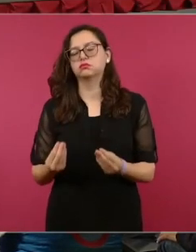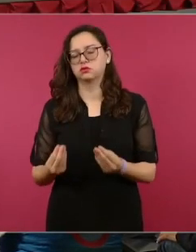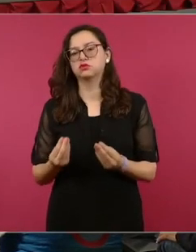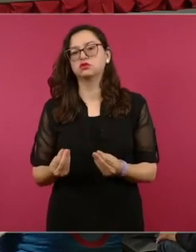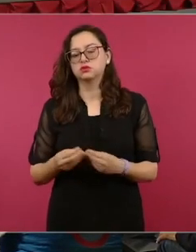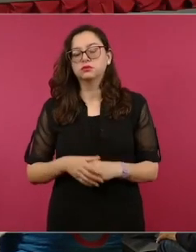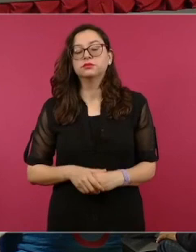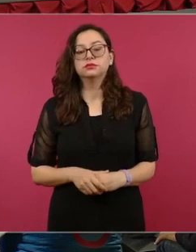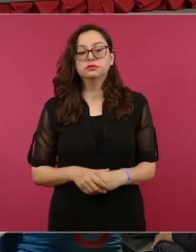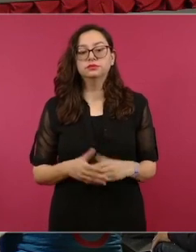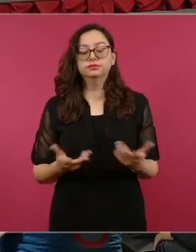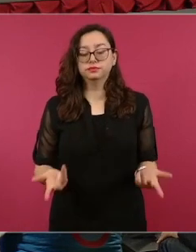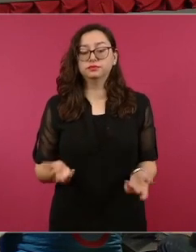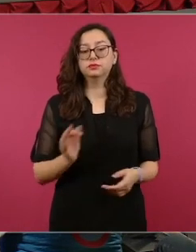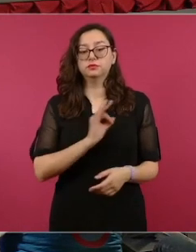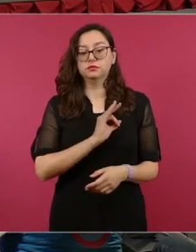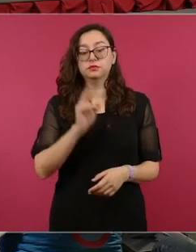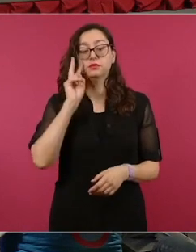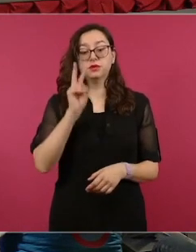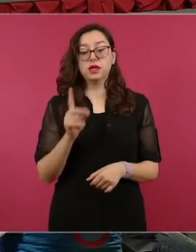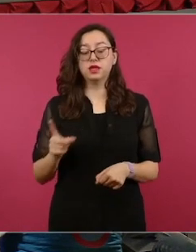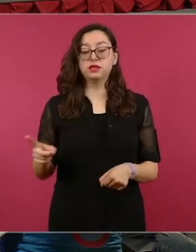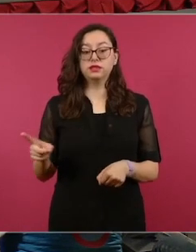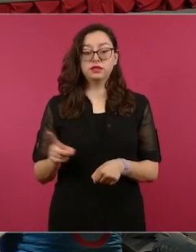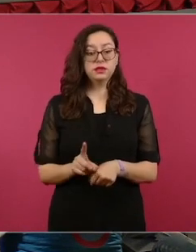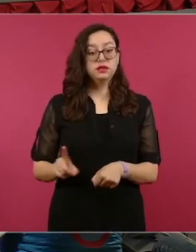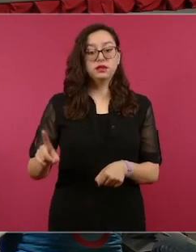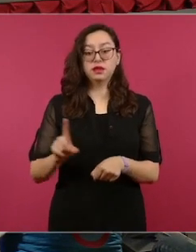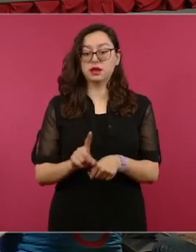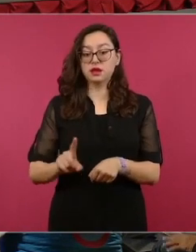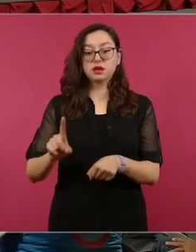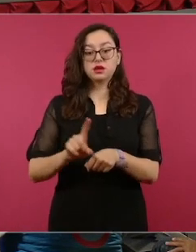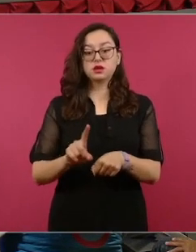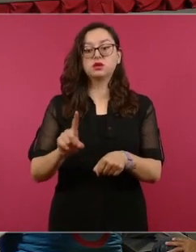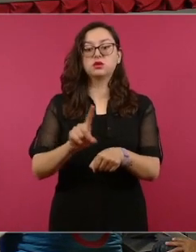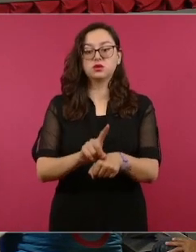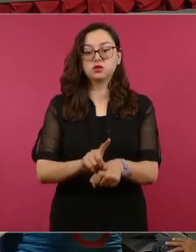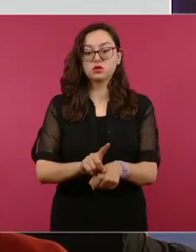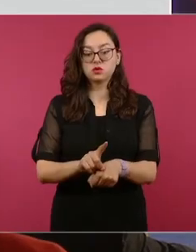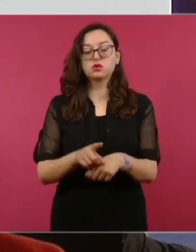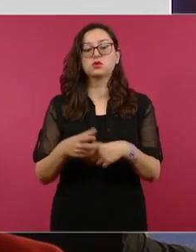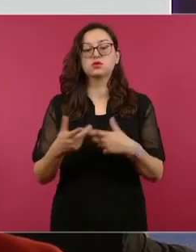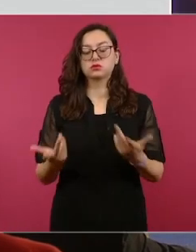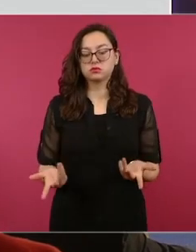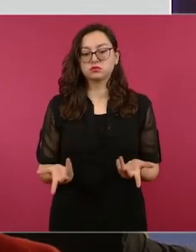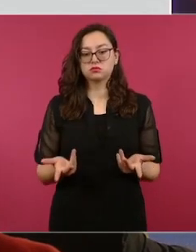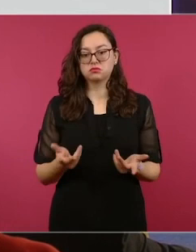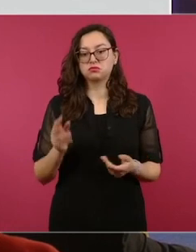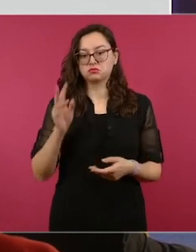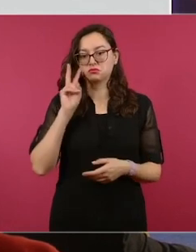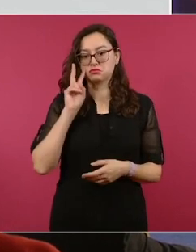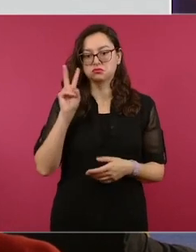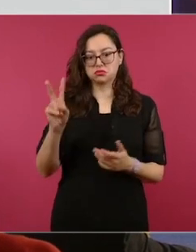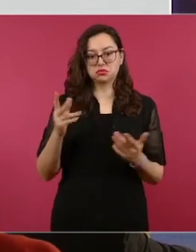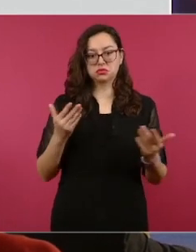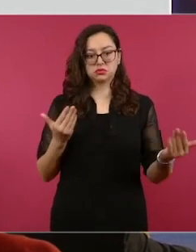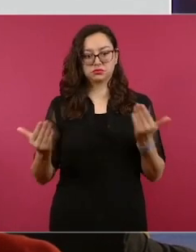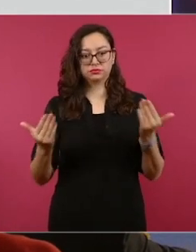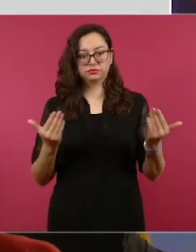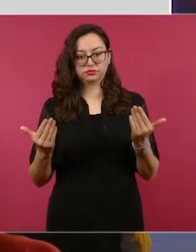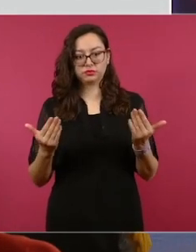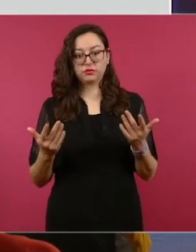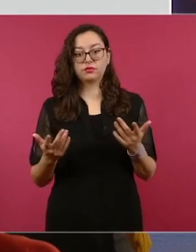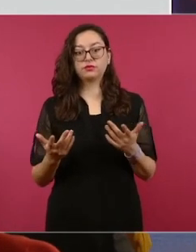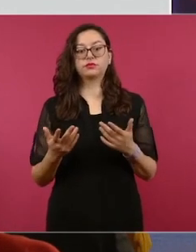víctimas de homicidio doloso, donde la baja con respecto a 2018